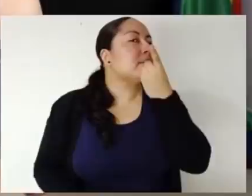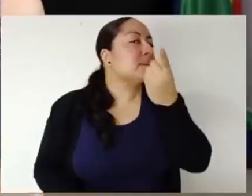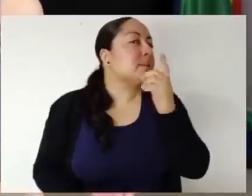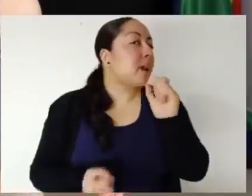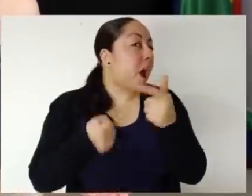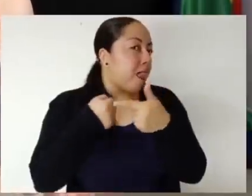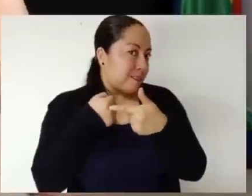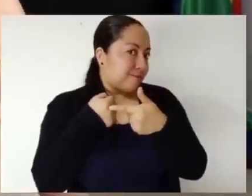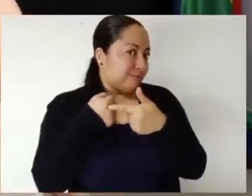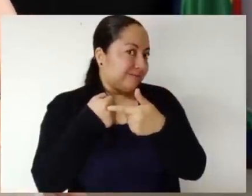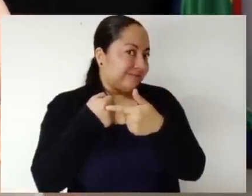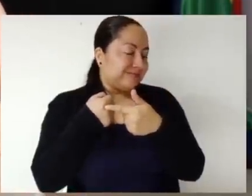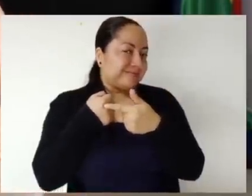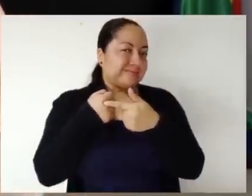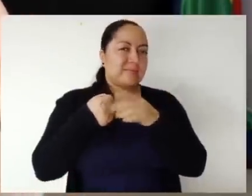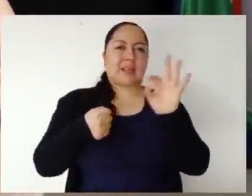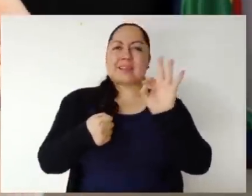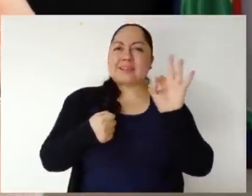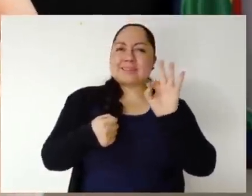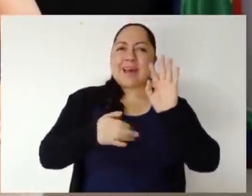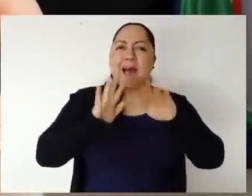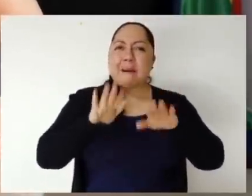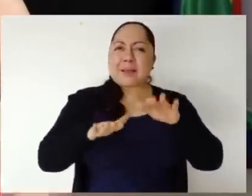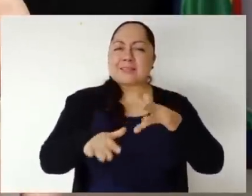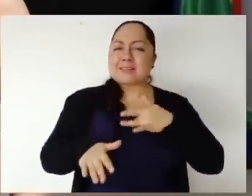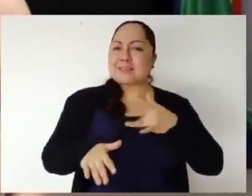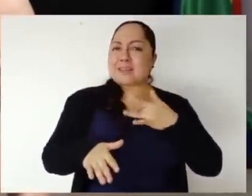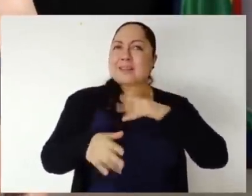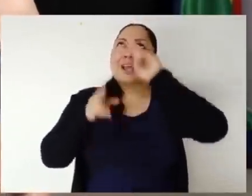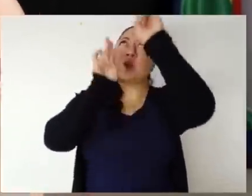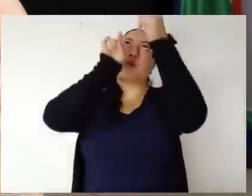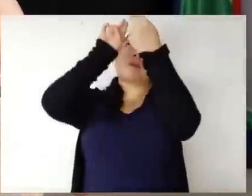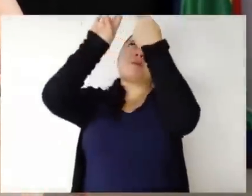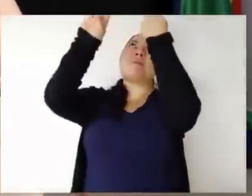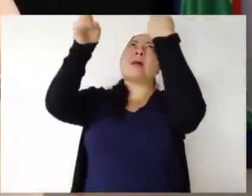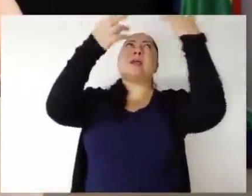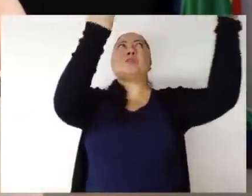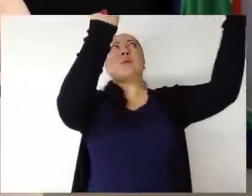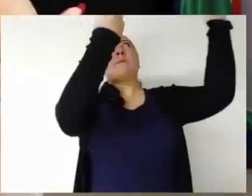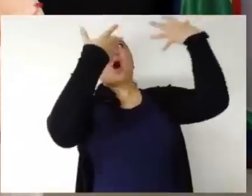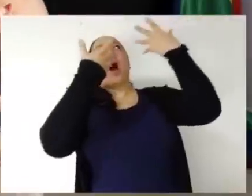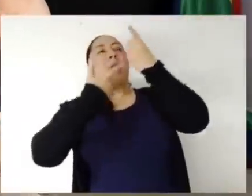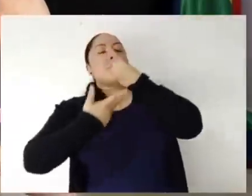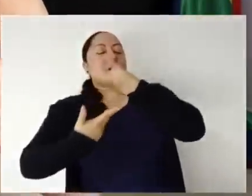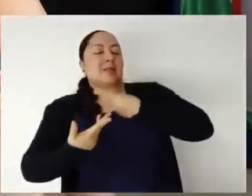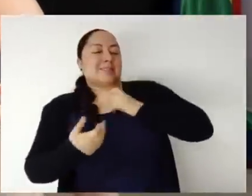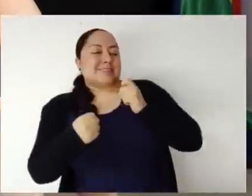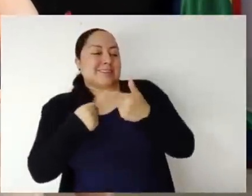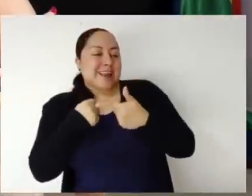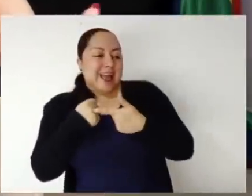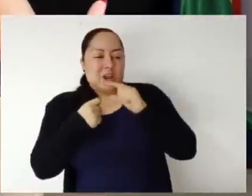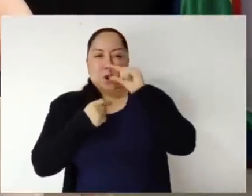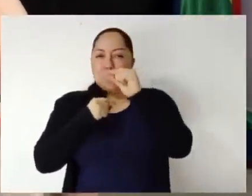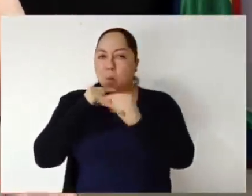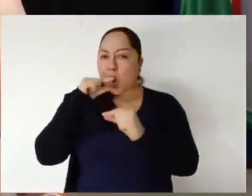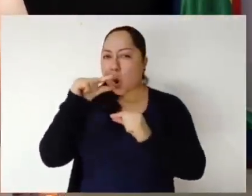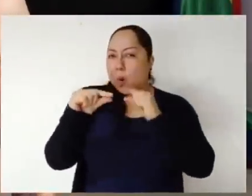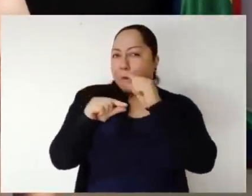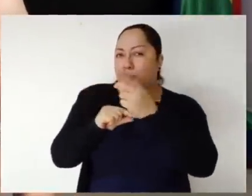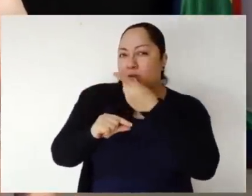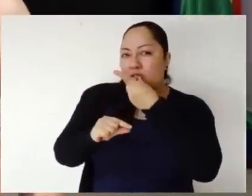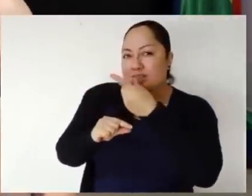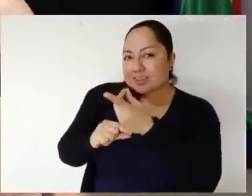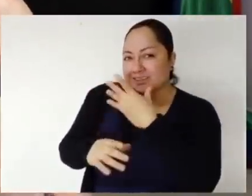capaz. si no sé si alguna vez han sentido que el universo les quiere decir algo, que les tiene un secreto y lentamente se los va revelando por medio de entregarles pistas y